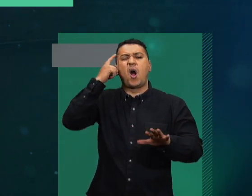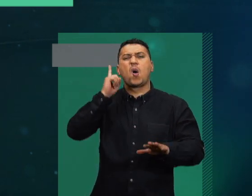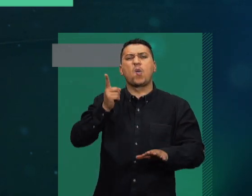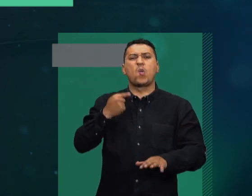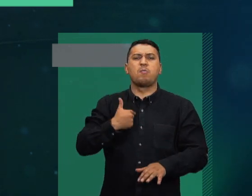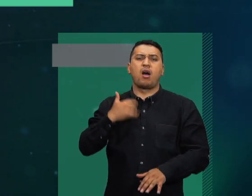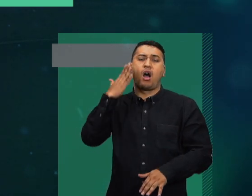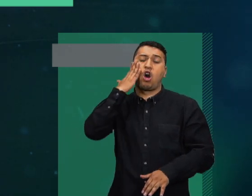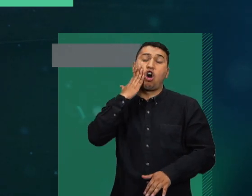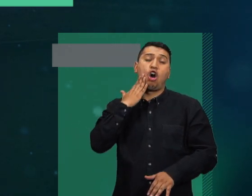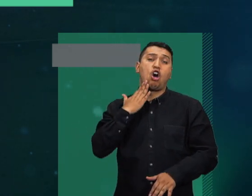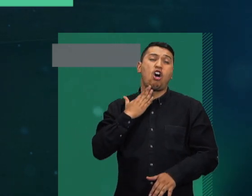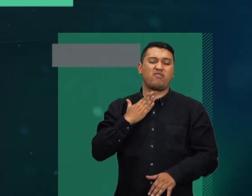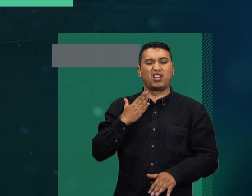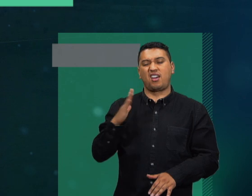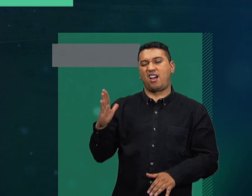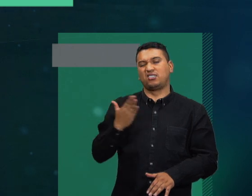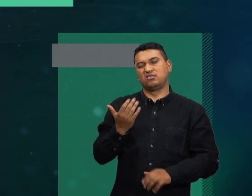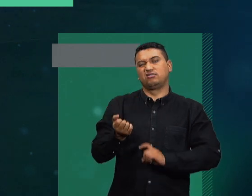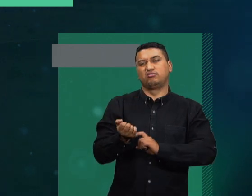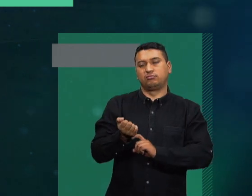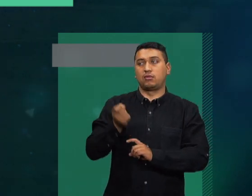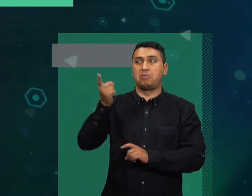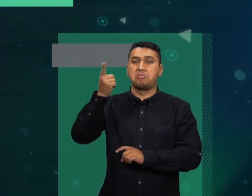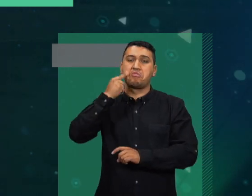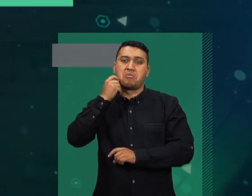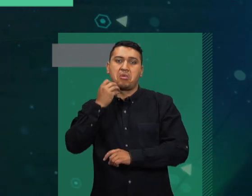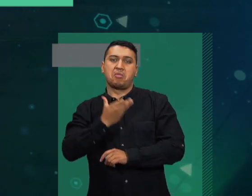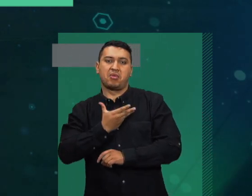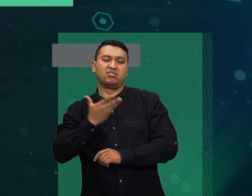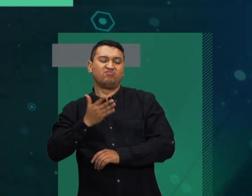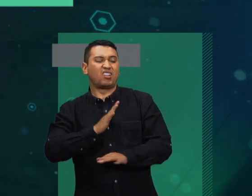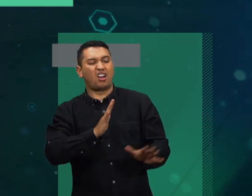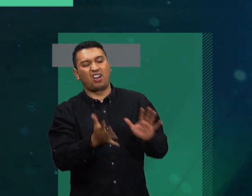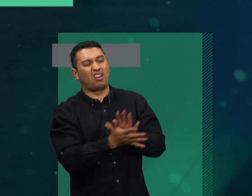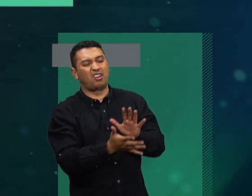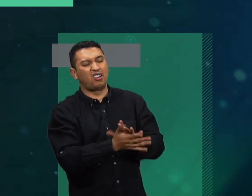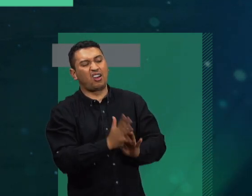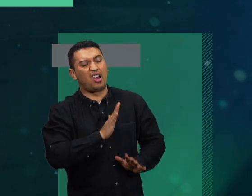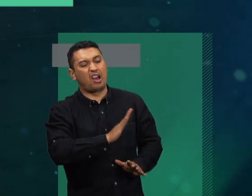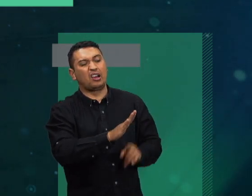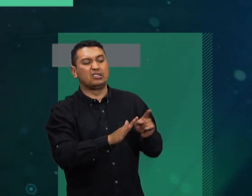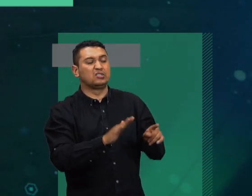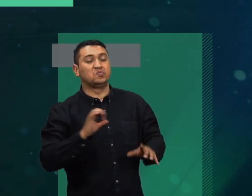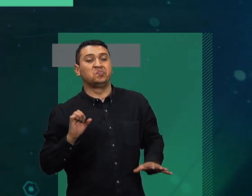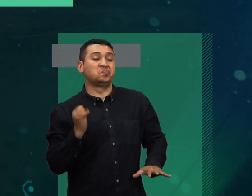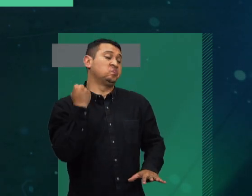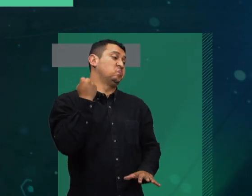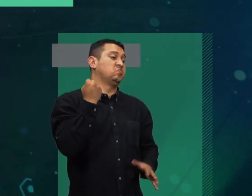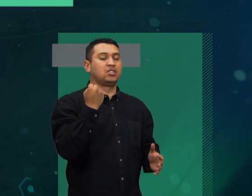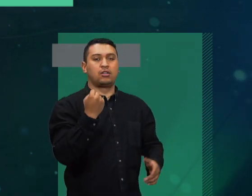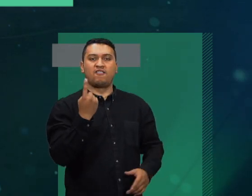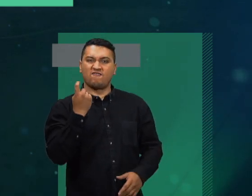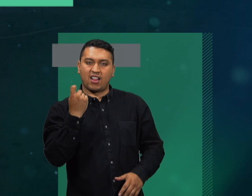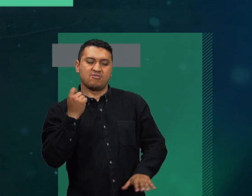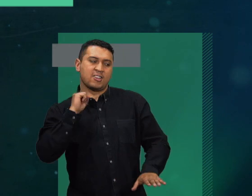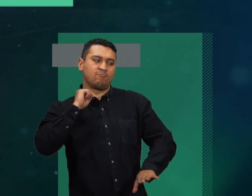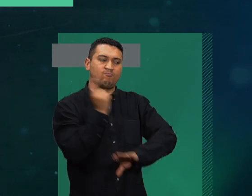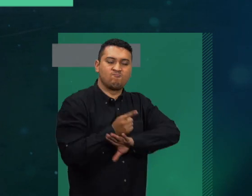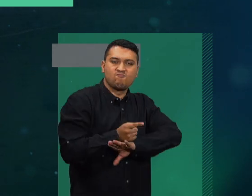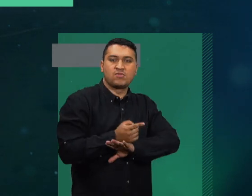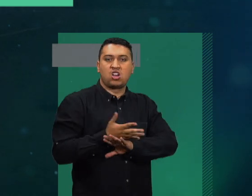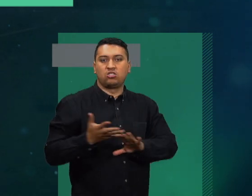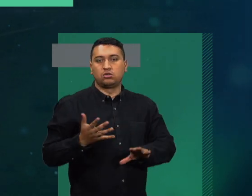son las hormonas, eso es que usted es un niño malcriado, eso es que se siente así porque le falta disciplina,